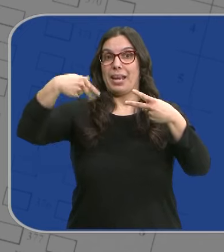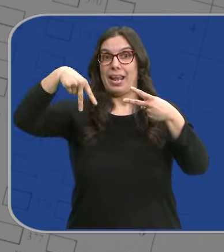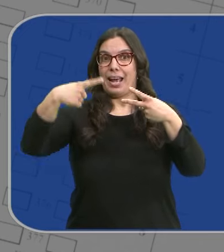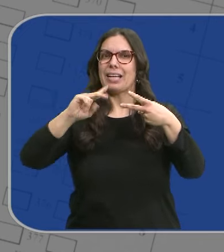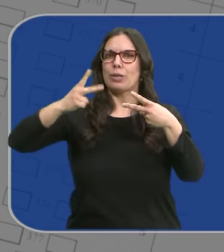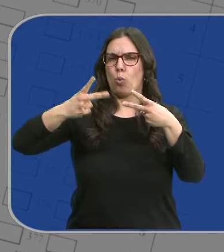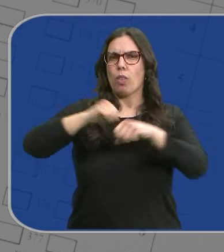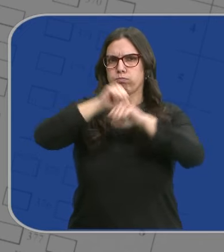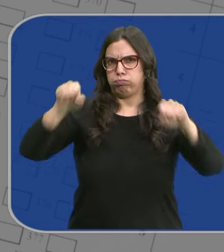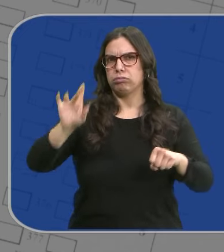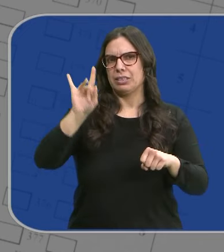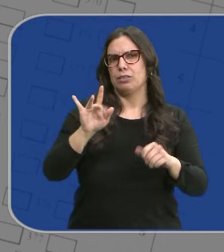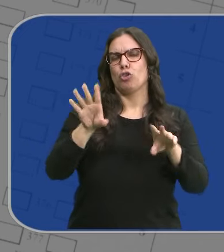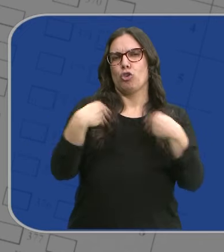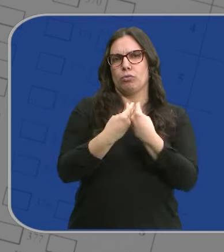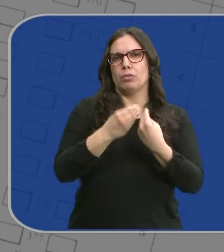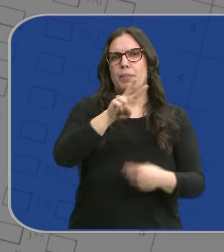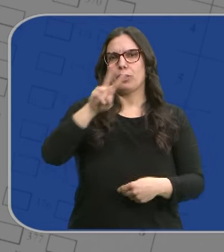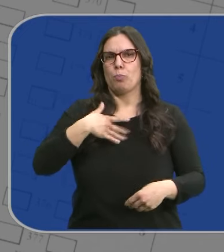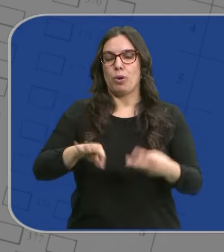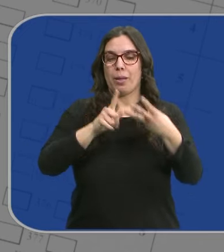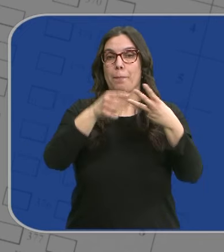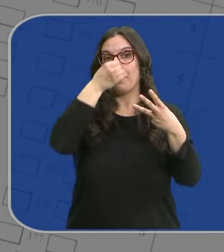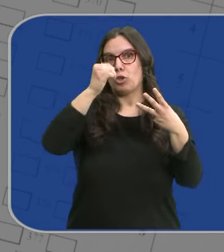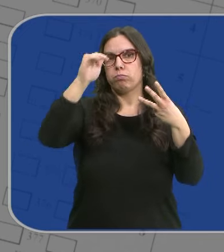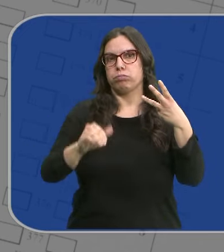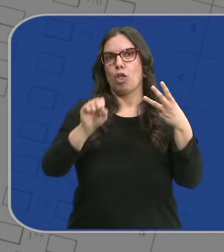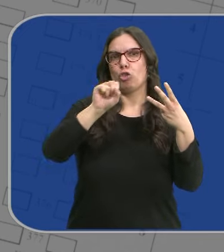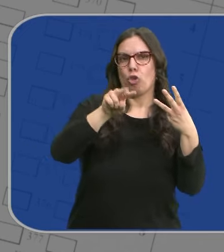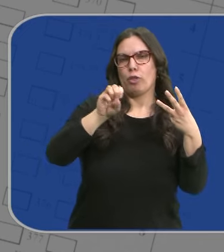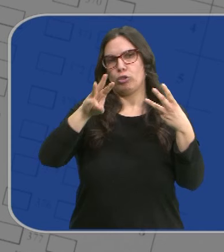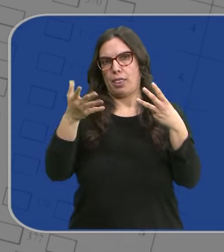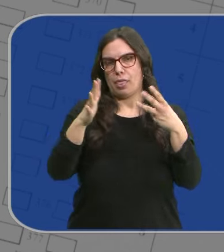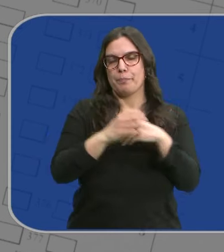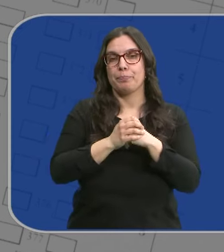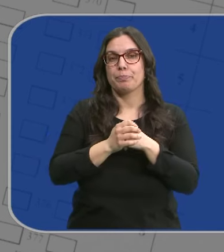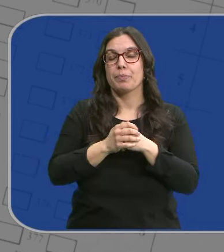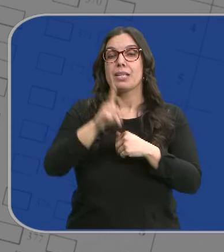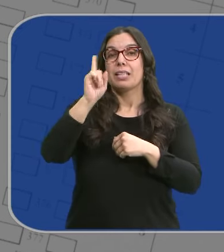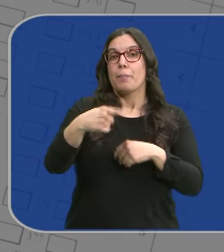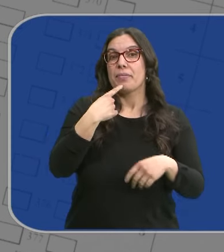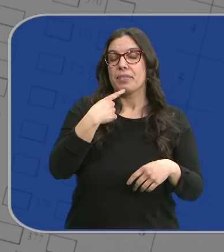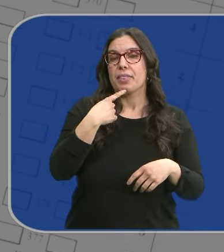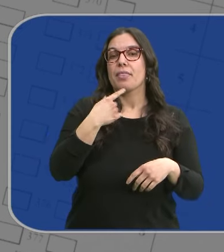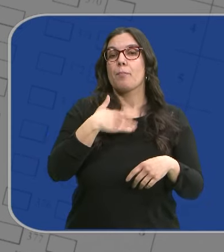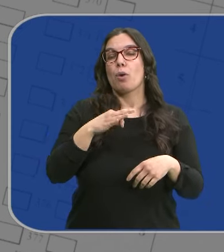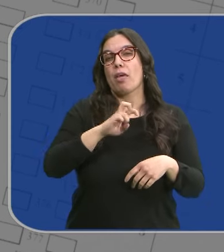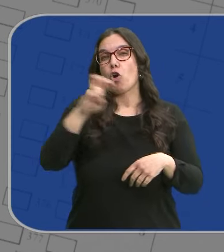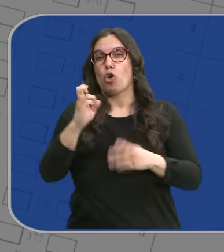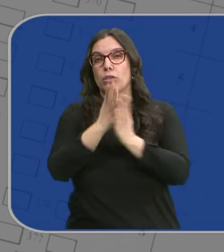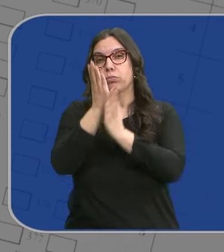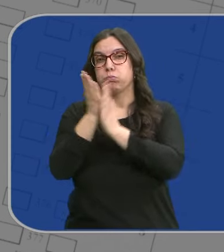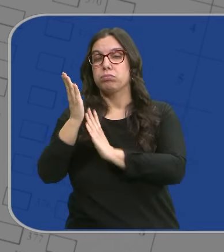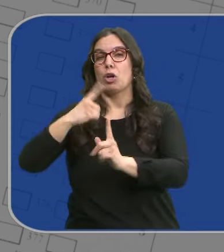como segunda fuerza, con 22 parlamentarios. El PSOE caería hasta 12 y 13 asientos. El sondeo también plantea opciones mínimas